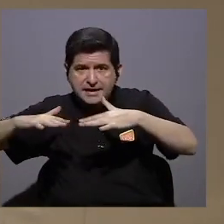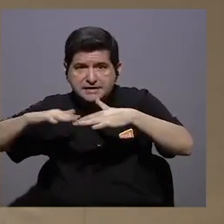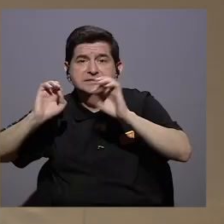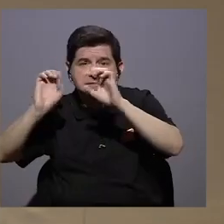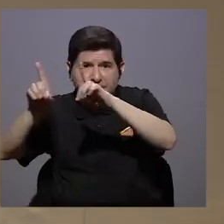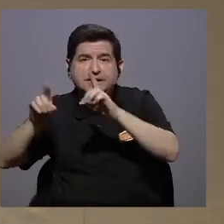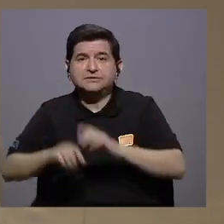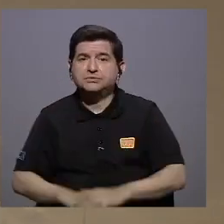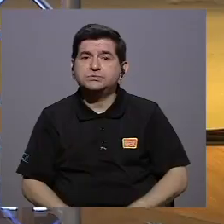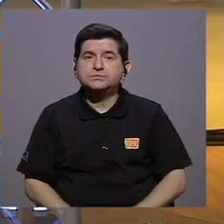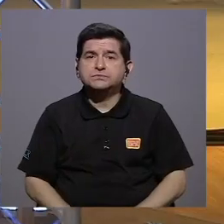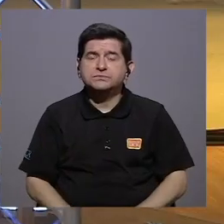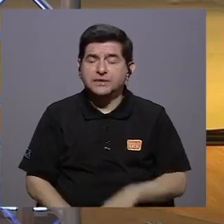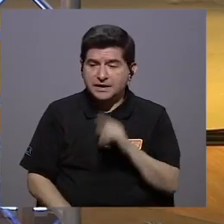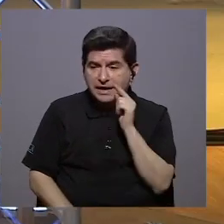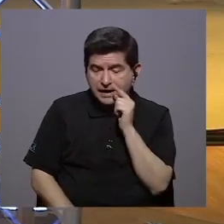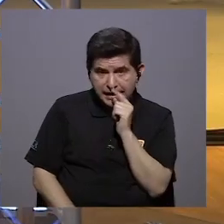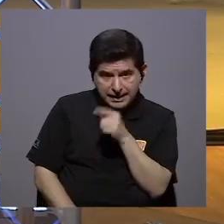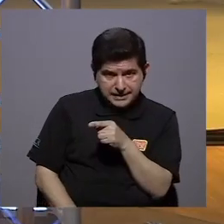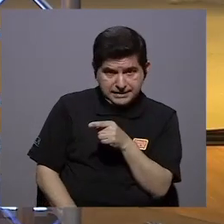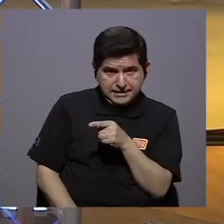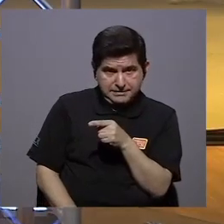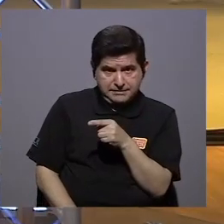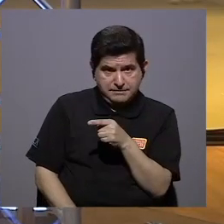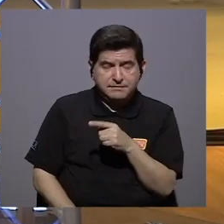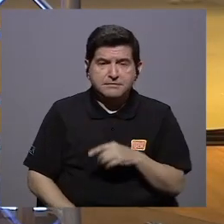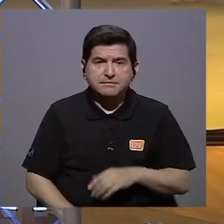inclusive educativo y es ahí donde